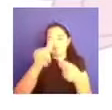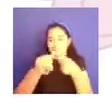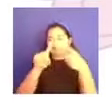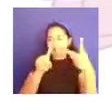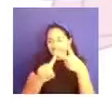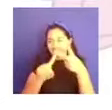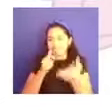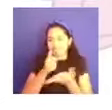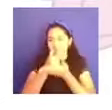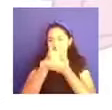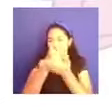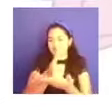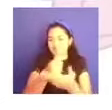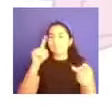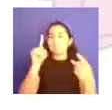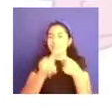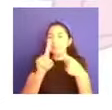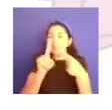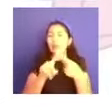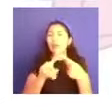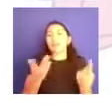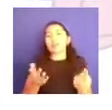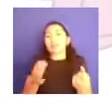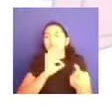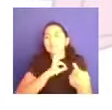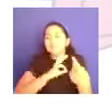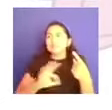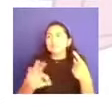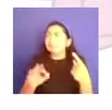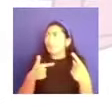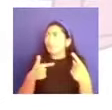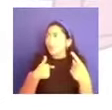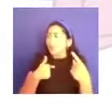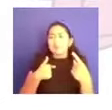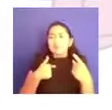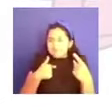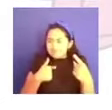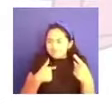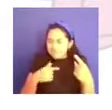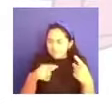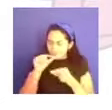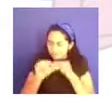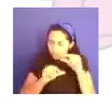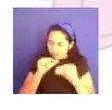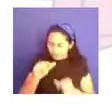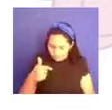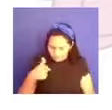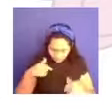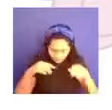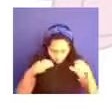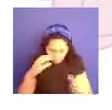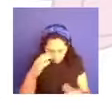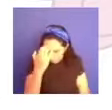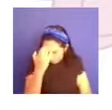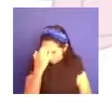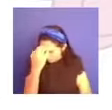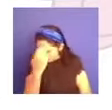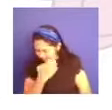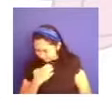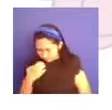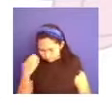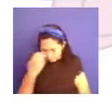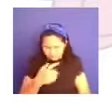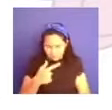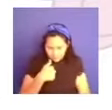Por un lado, a través de poder, una vez que yo voy conociéndome, tener la posibilidad y la capacidad